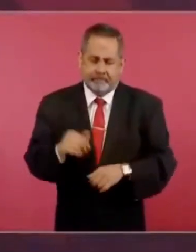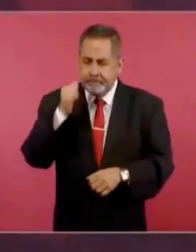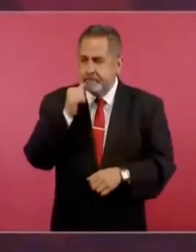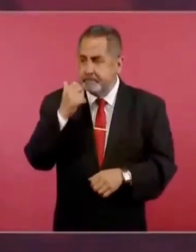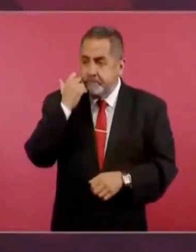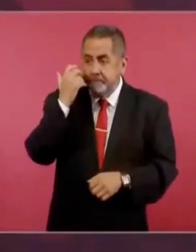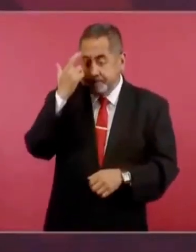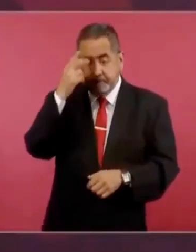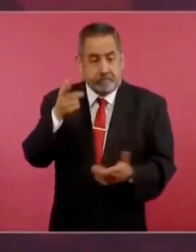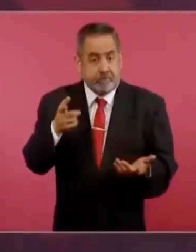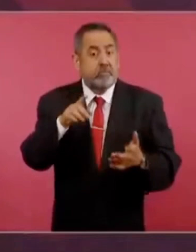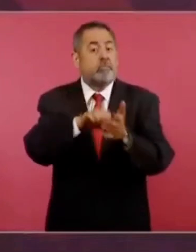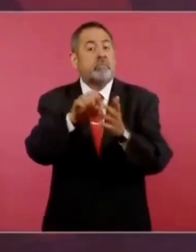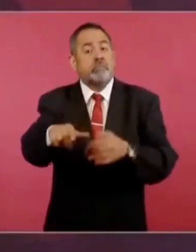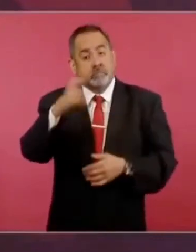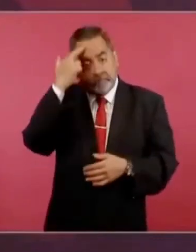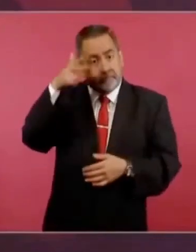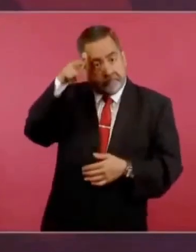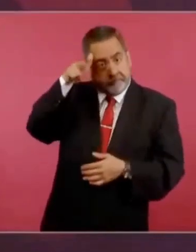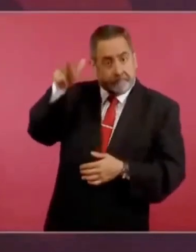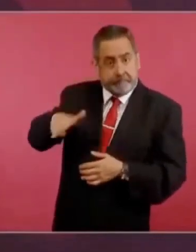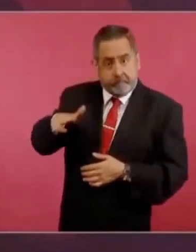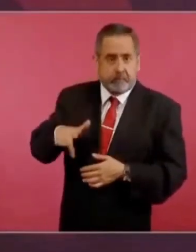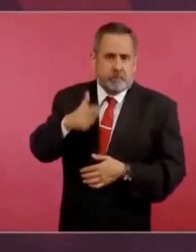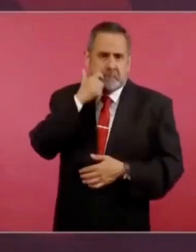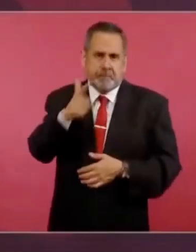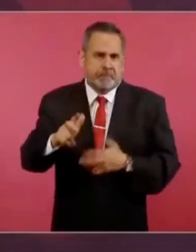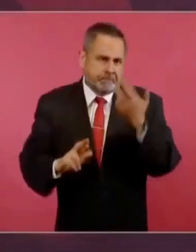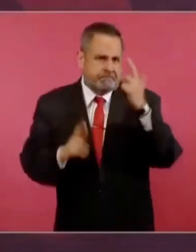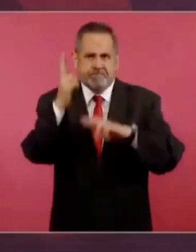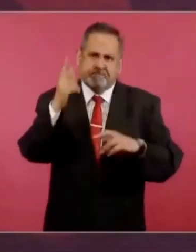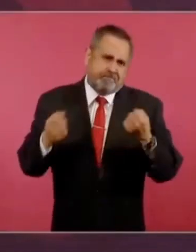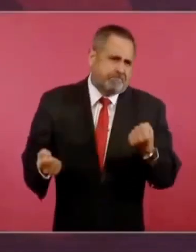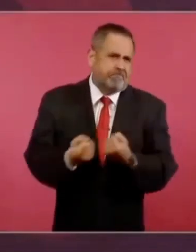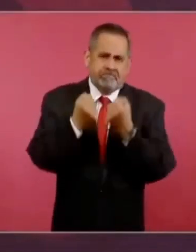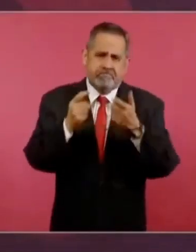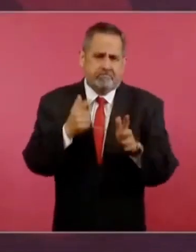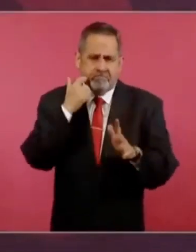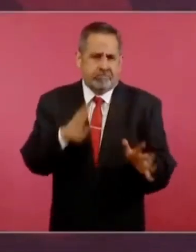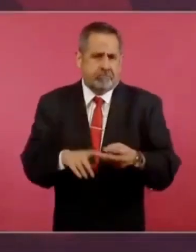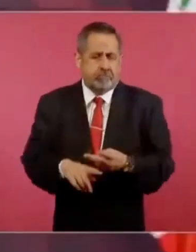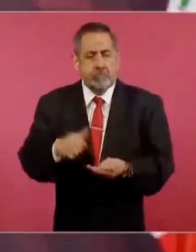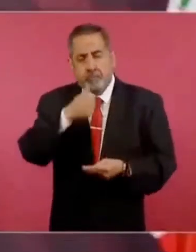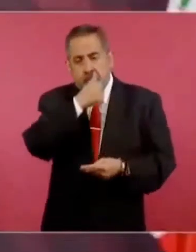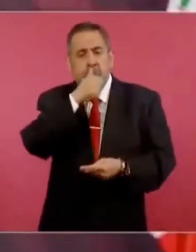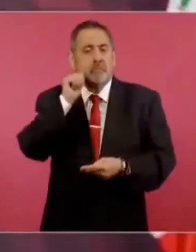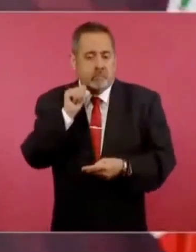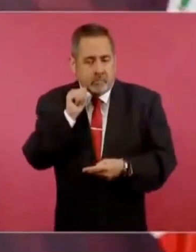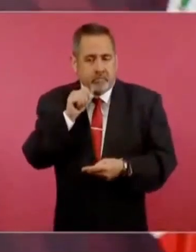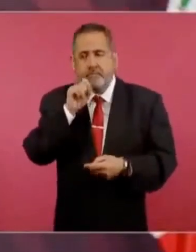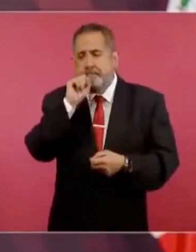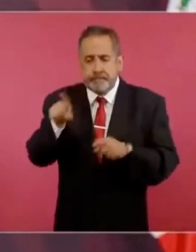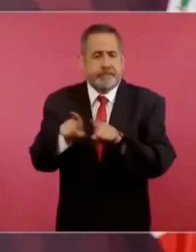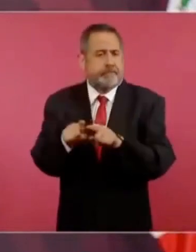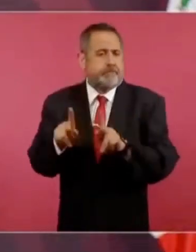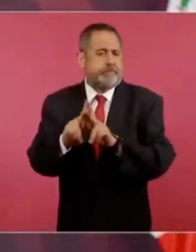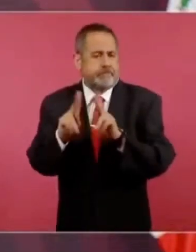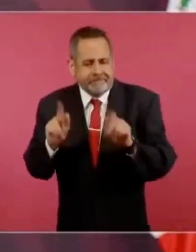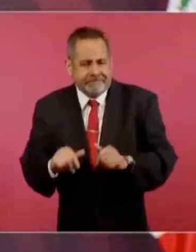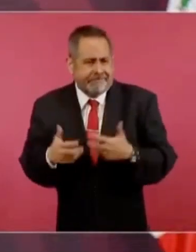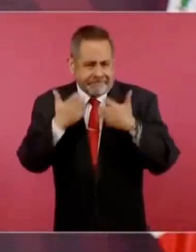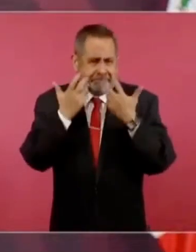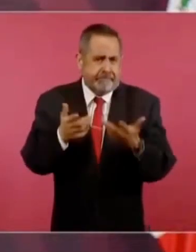Hidalgo no quería la revolución, Juárez también era pacifista, Madero